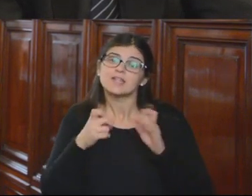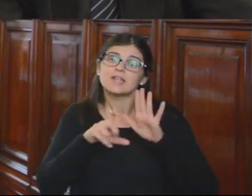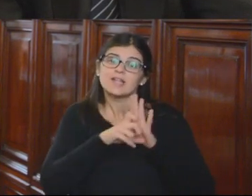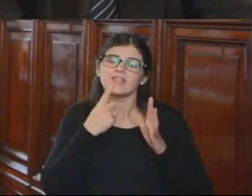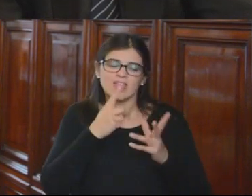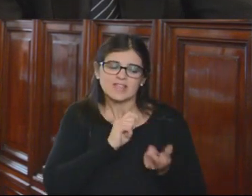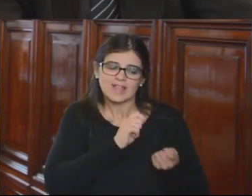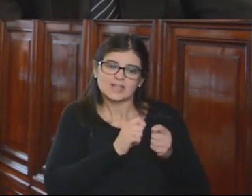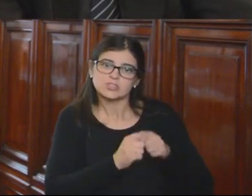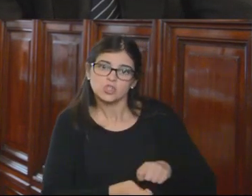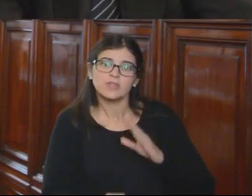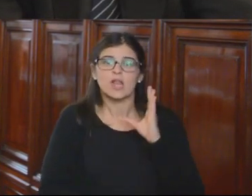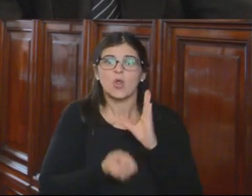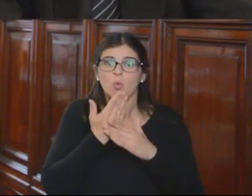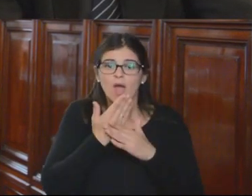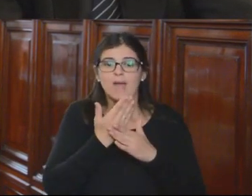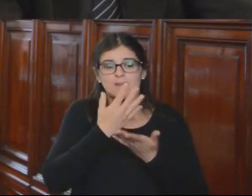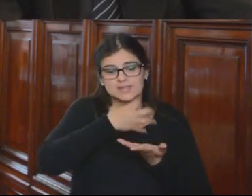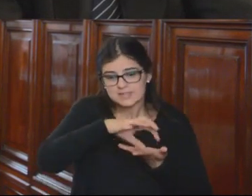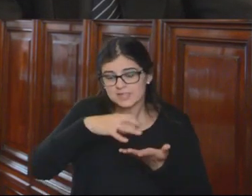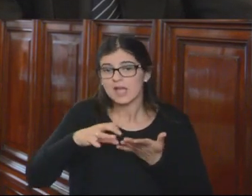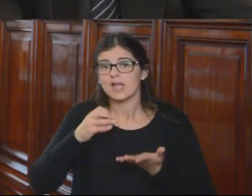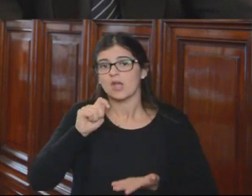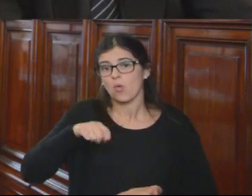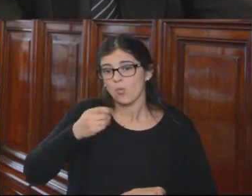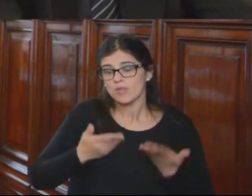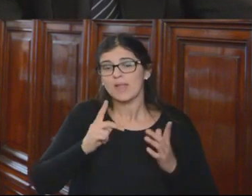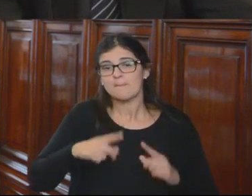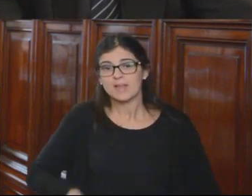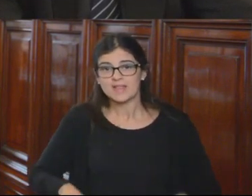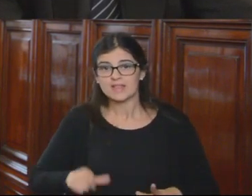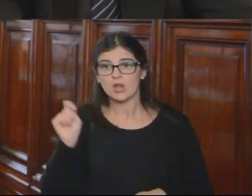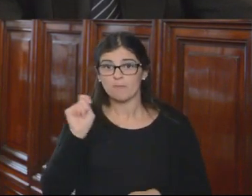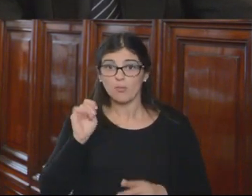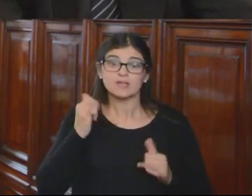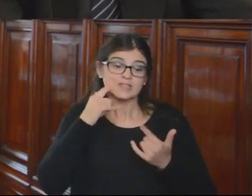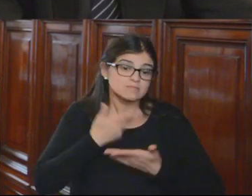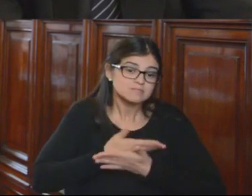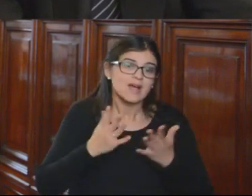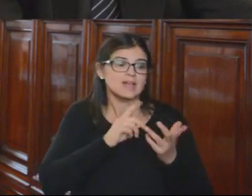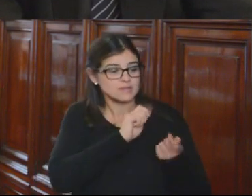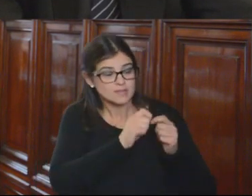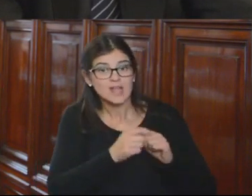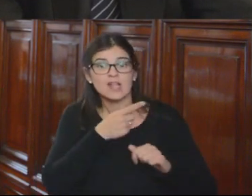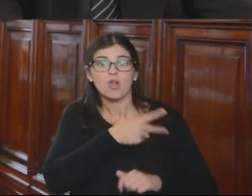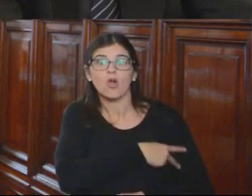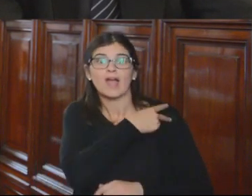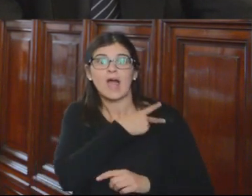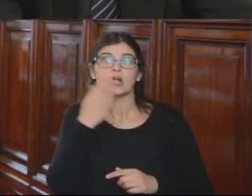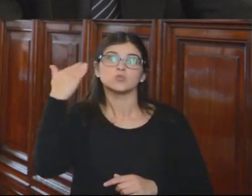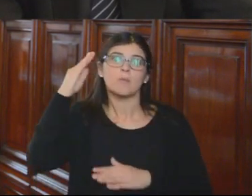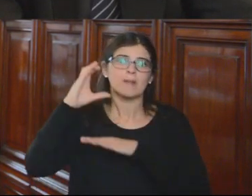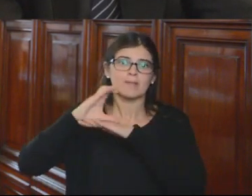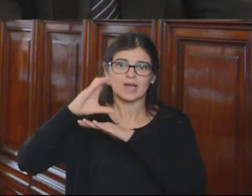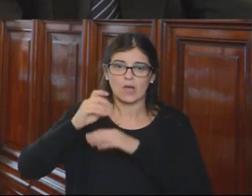Transición de los Nuevos Entes del Órgano Judicial y Ministerio Público, que declaró la transitoriedad de los cargos de la Corte Suprema de